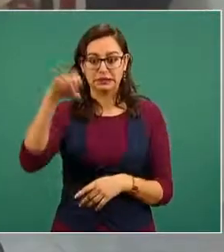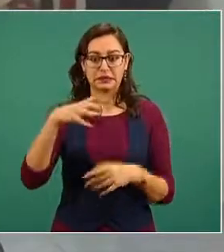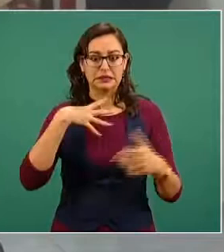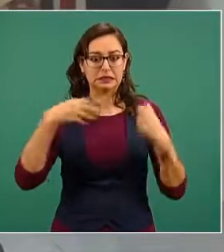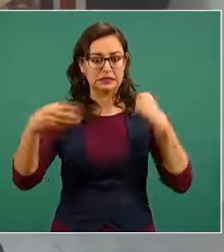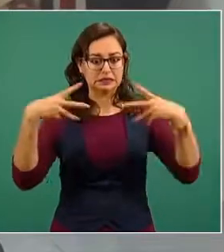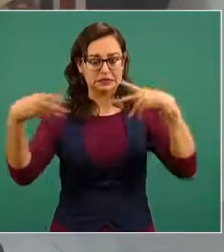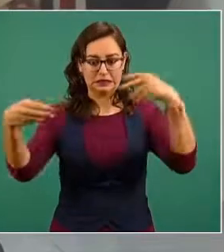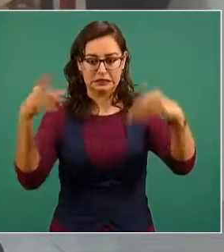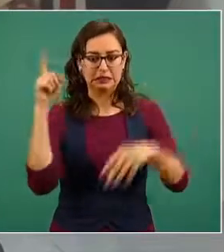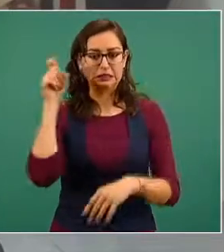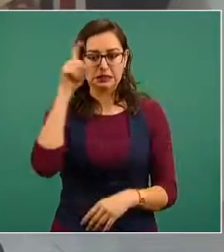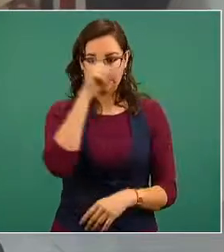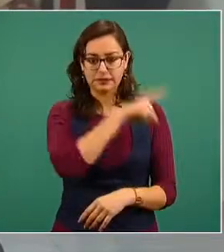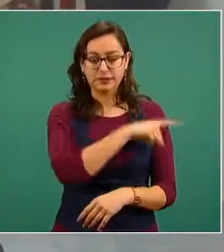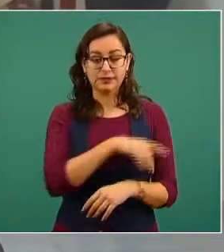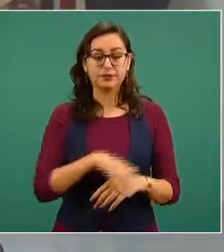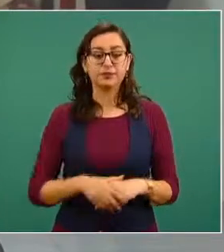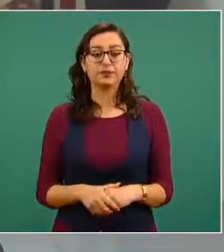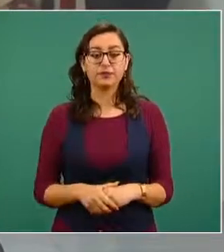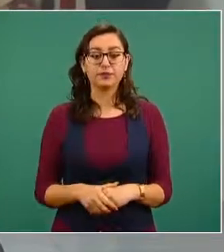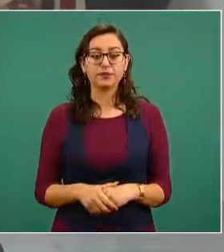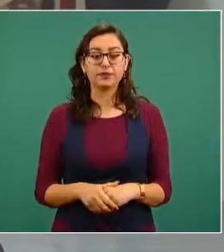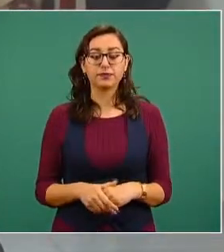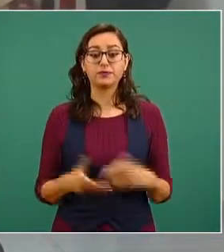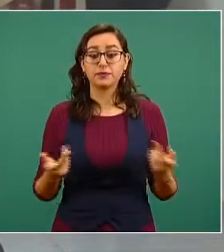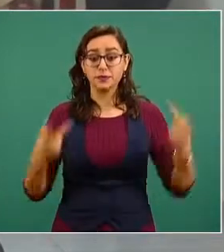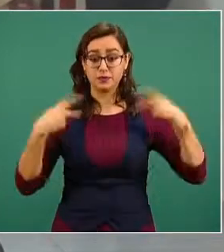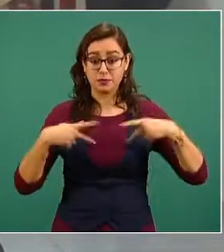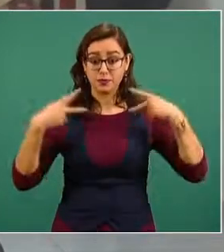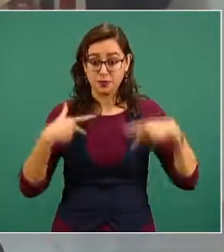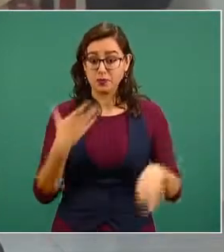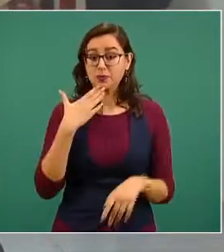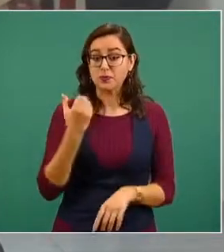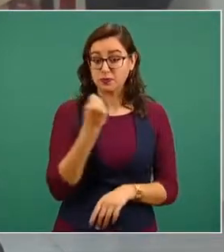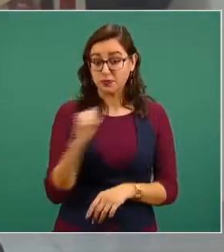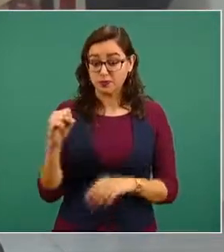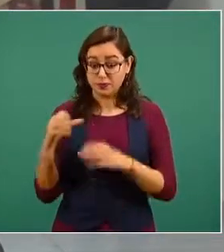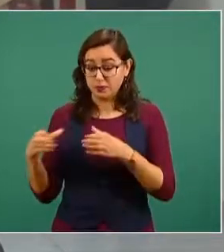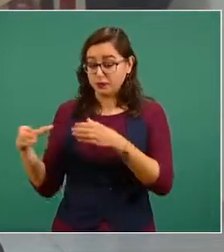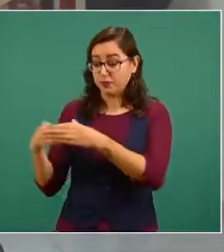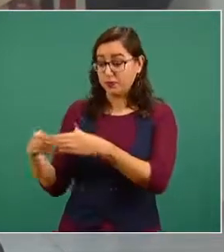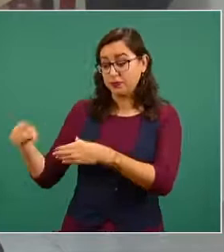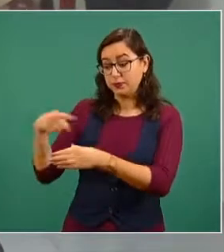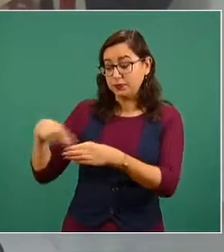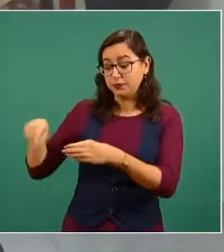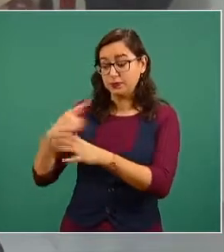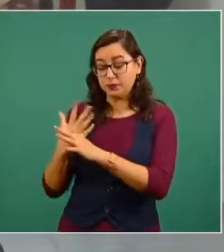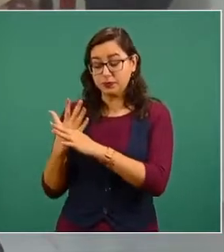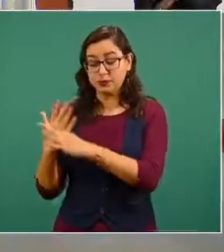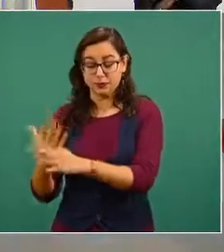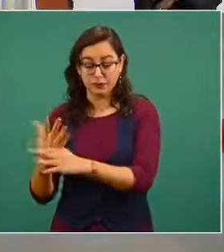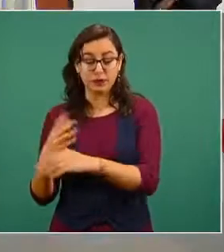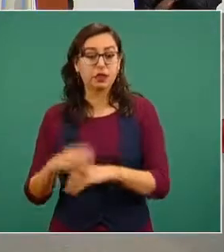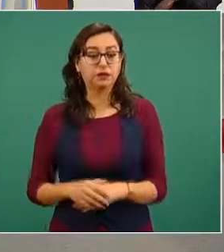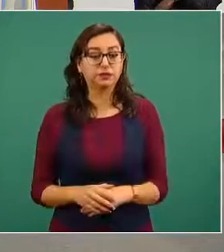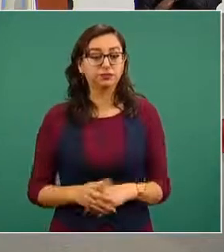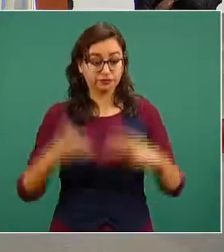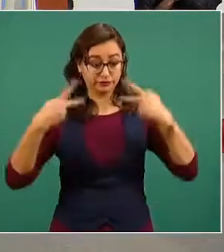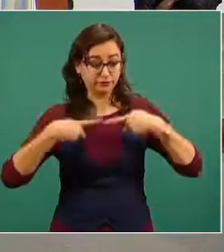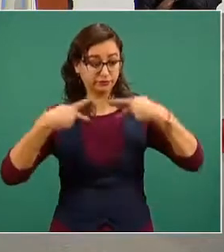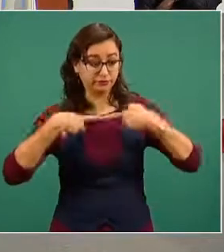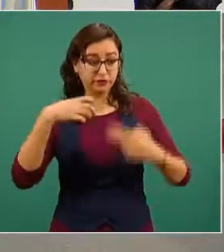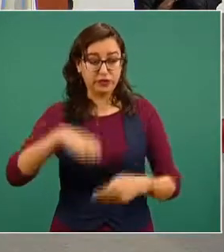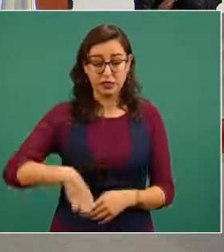pandemia los médicos los especialistas nos han dicho que si vacunamos a todos